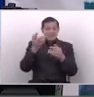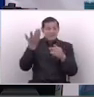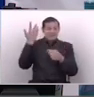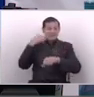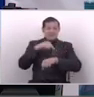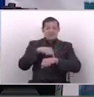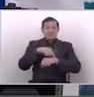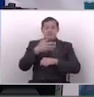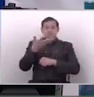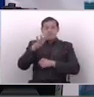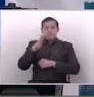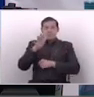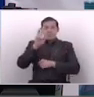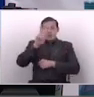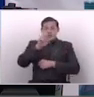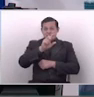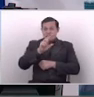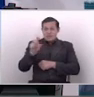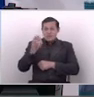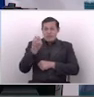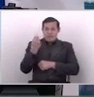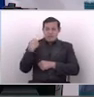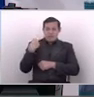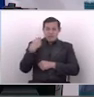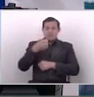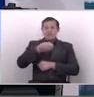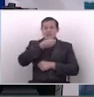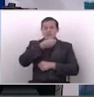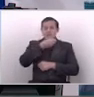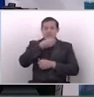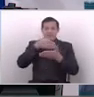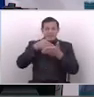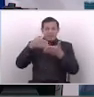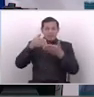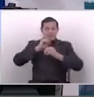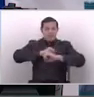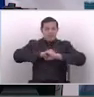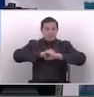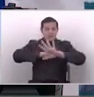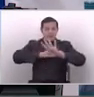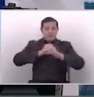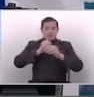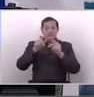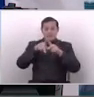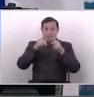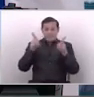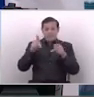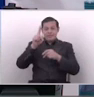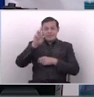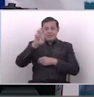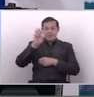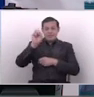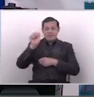hace aproximadamente dos semanas, que la noticia empezó a circular en la prensa gráfica.